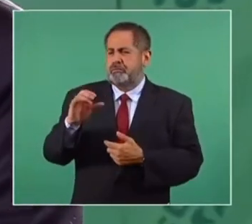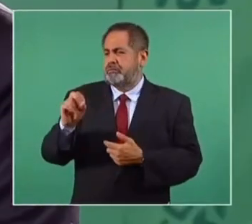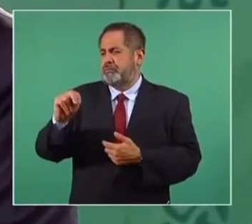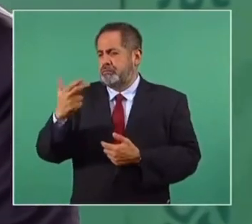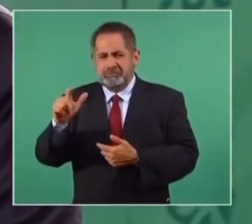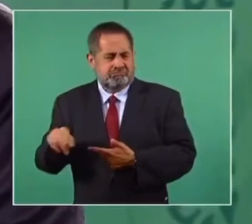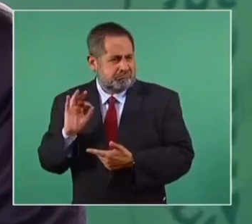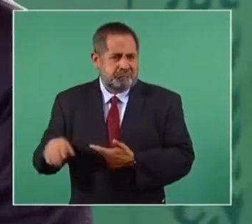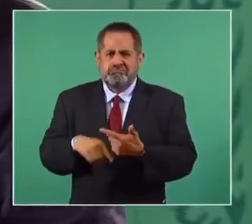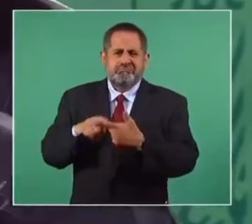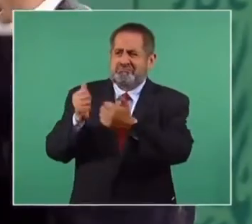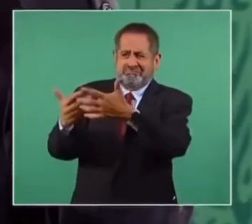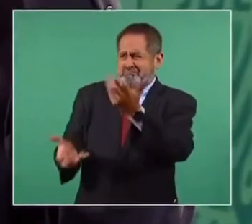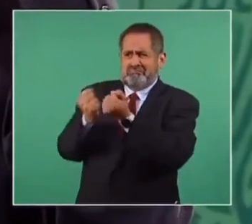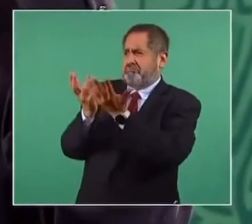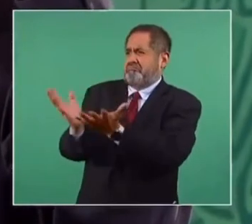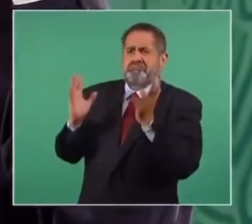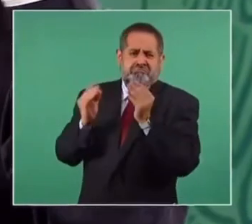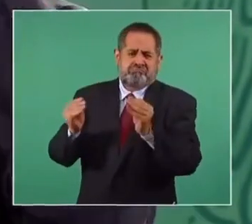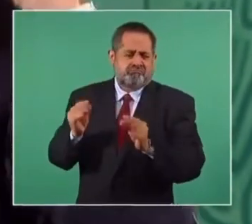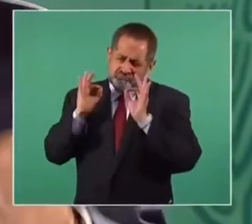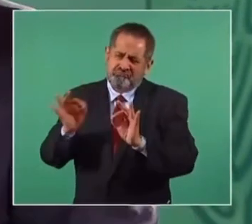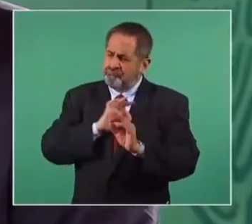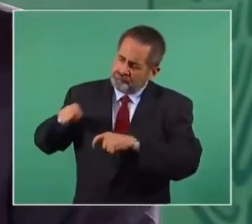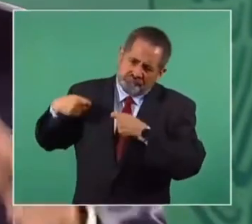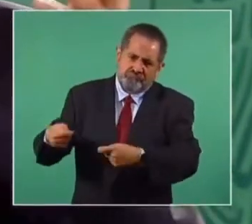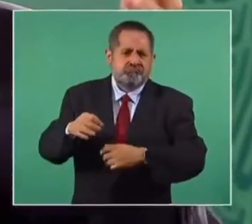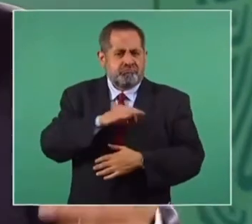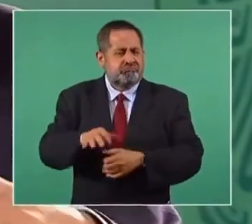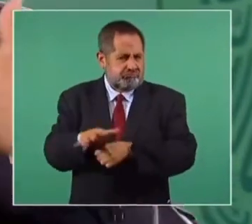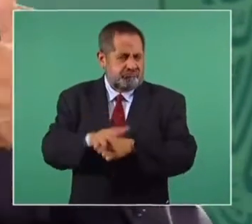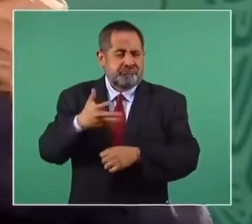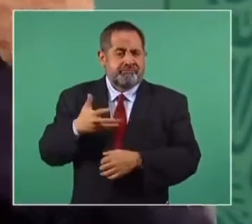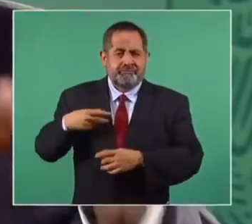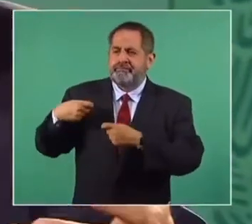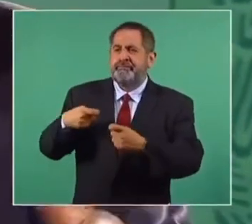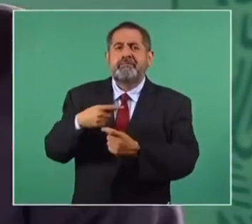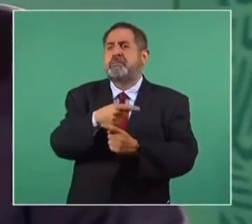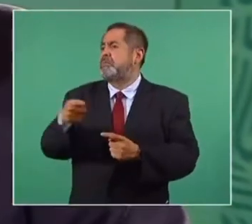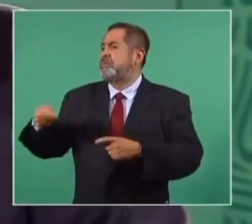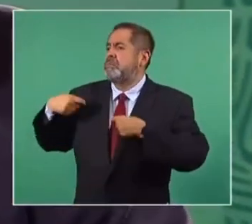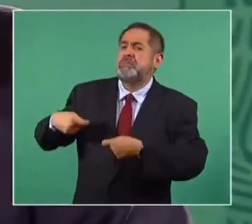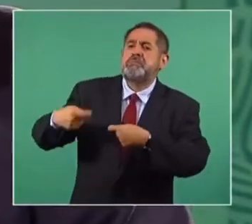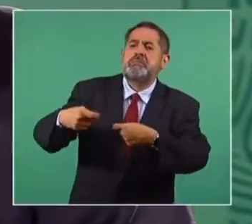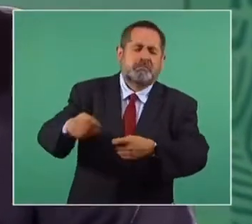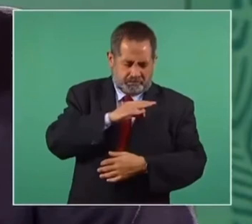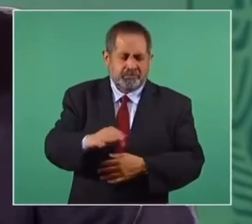Rocío Nale, bueno, muchísimos. Afortunadamente hay relevo generacional.